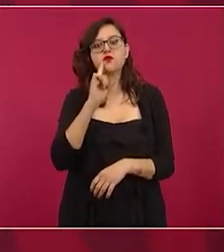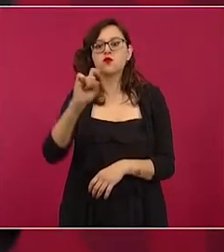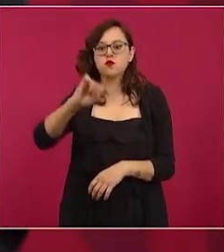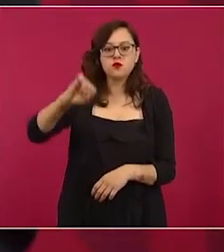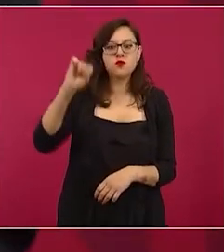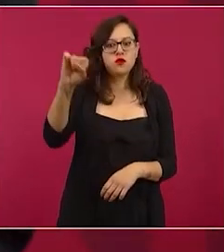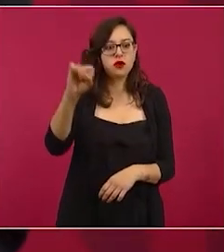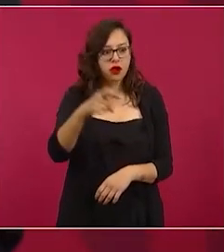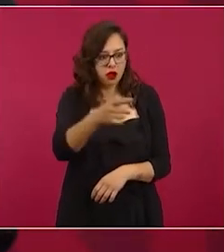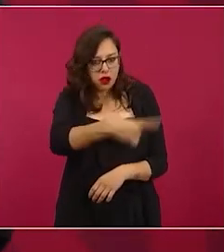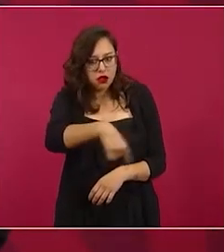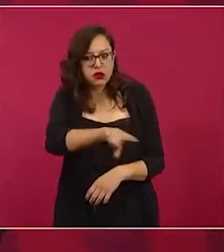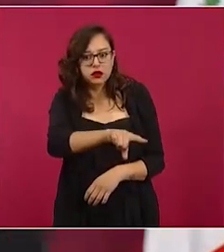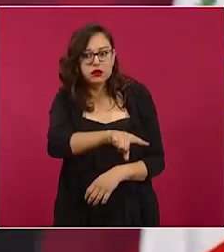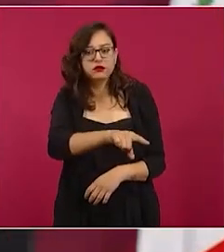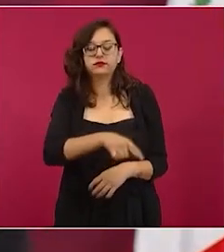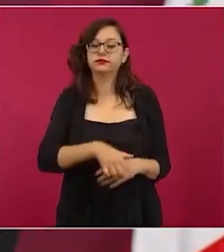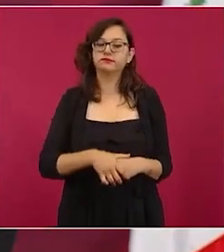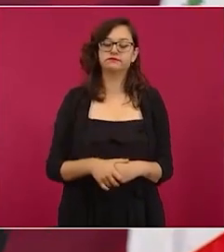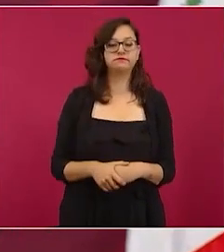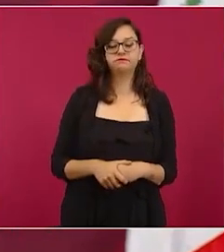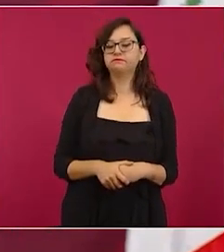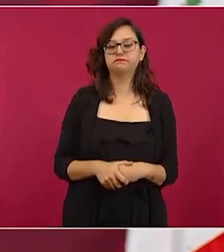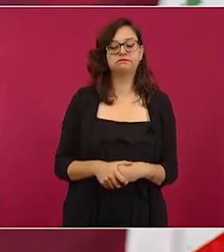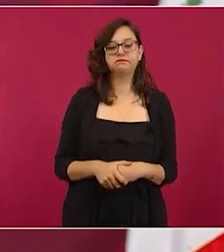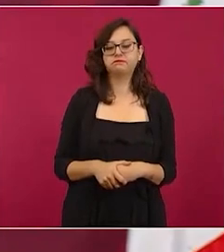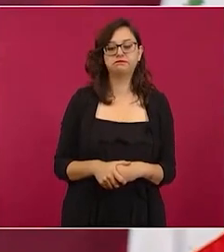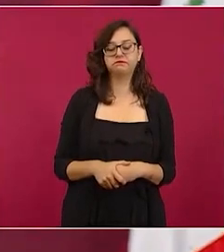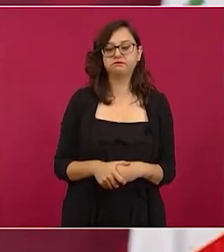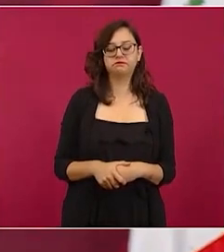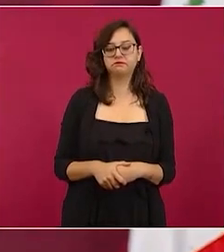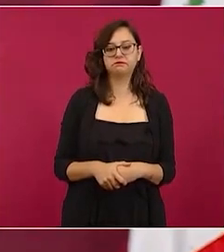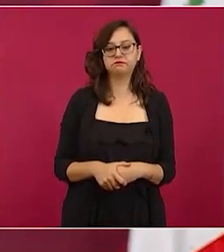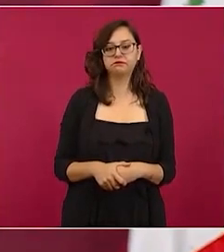Esa es una postura